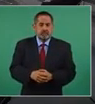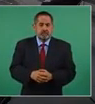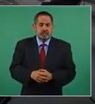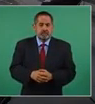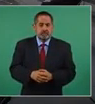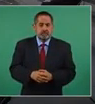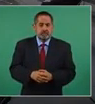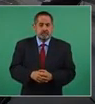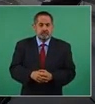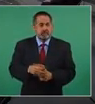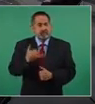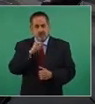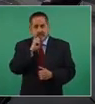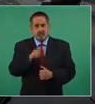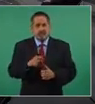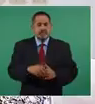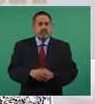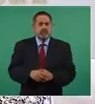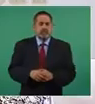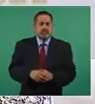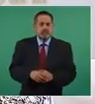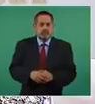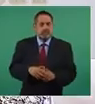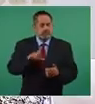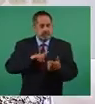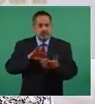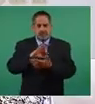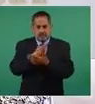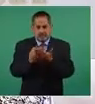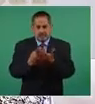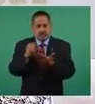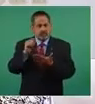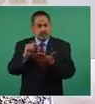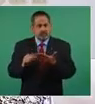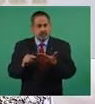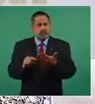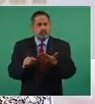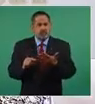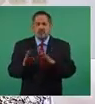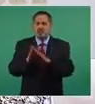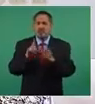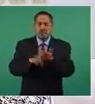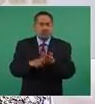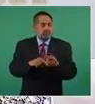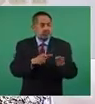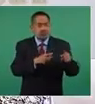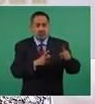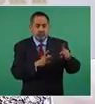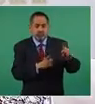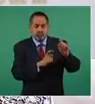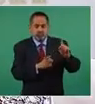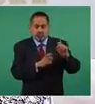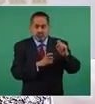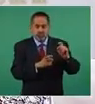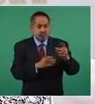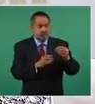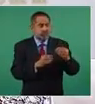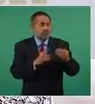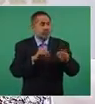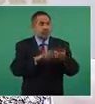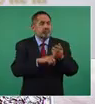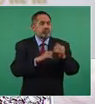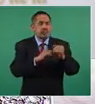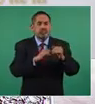y tenemos facturas de cómo cobran en